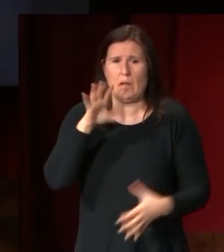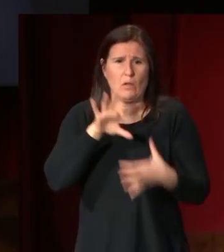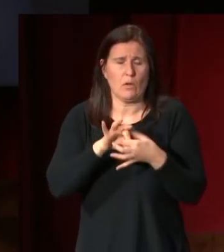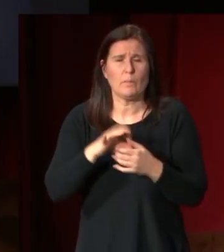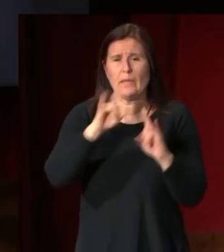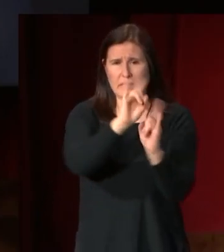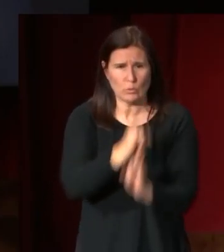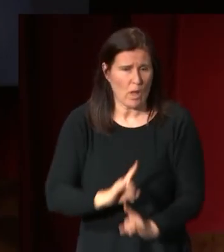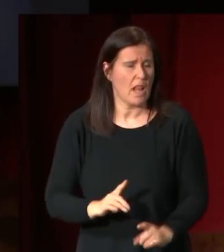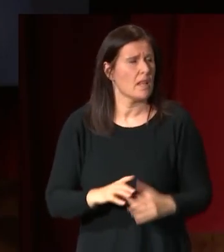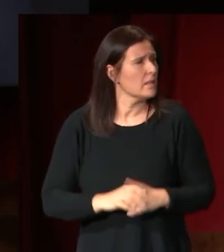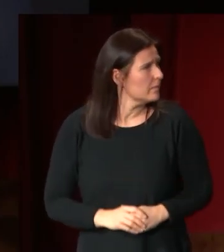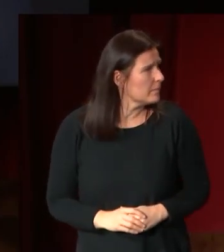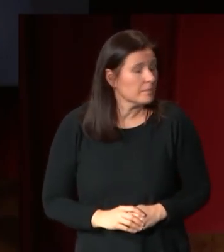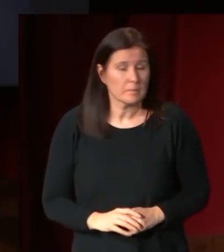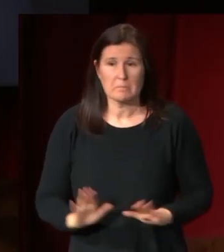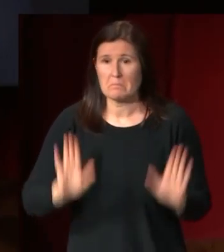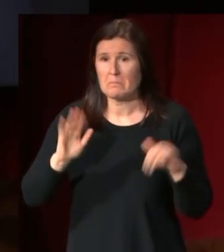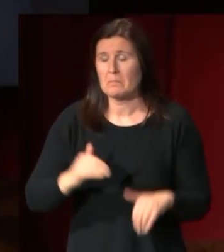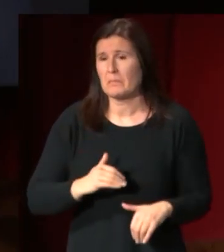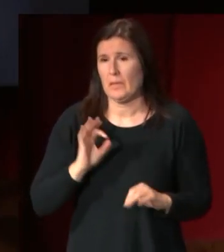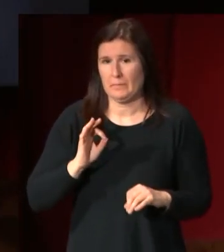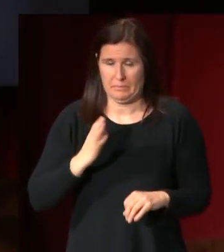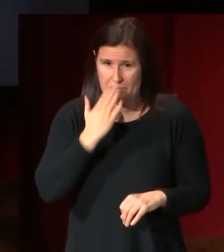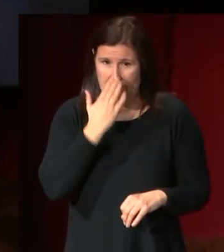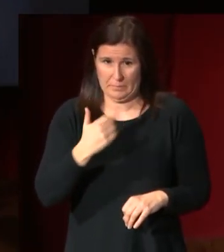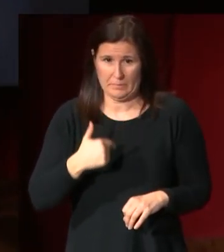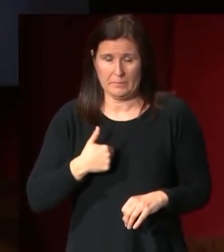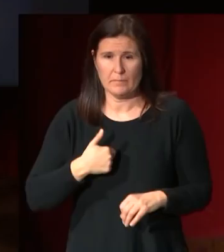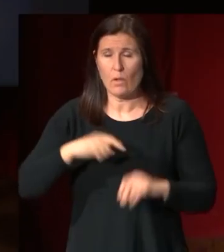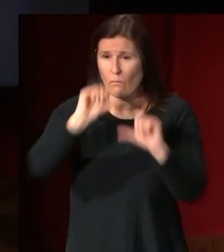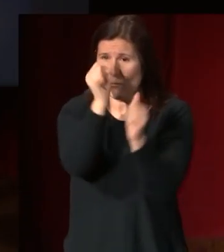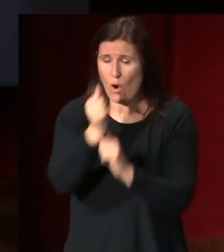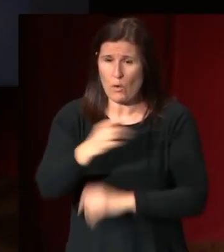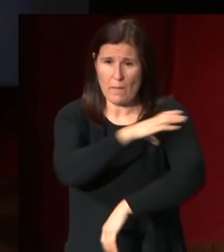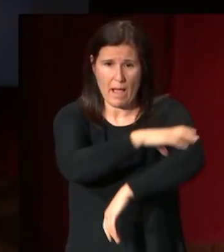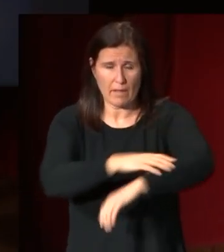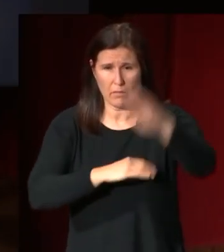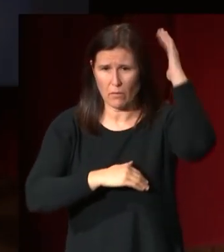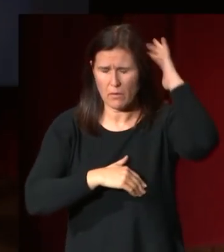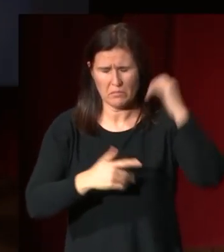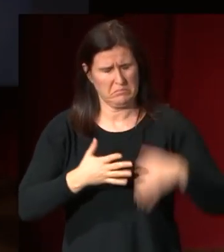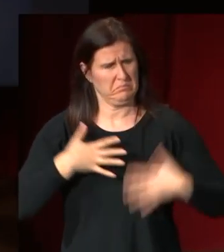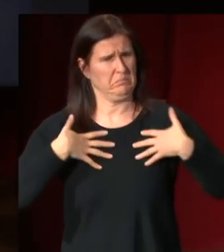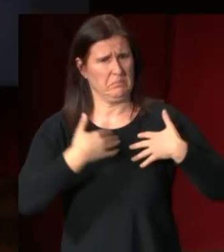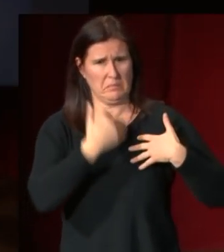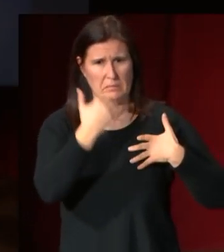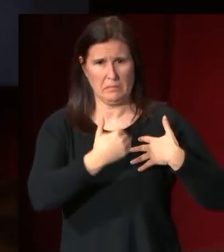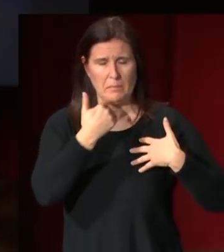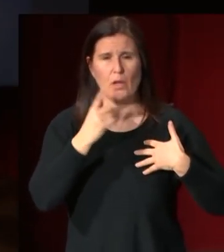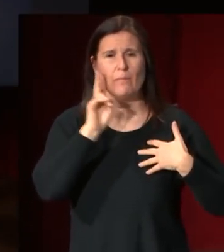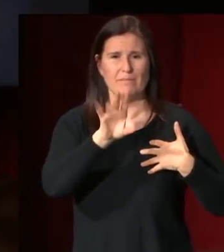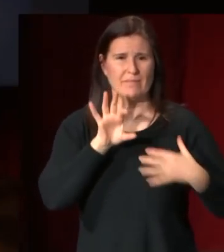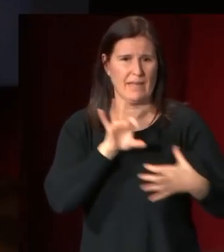sensual y aunque realmente la posición del brazo sorprende veremos que tiene relación